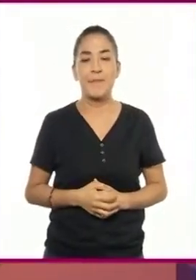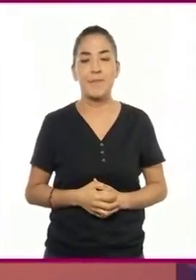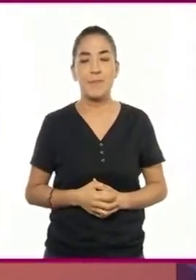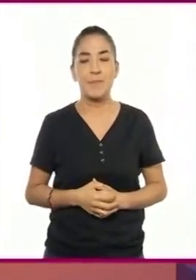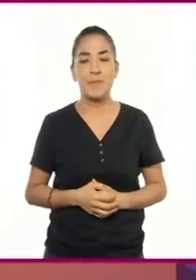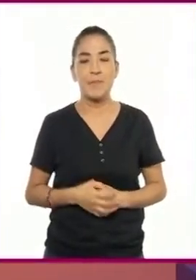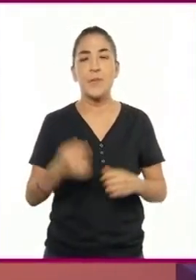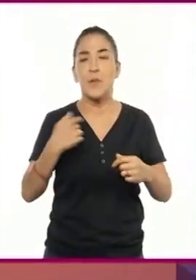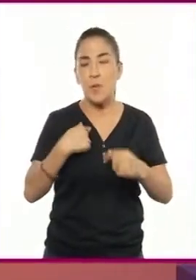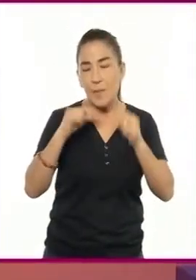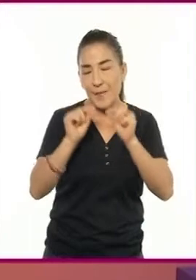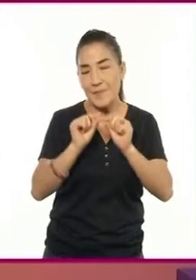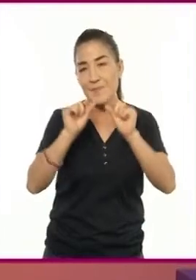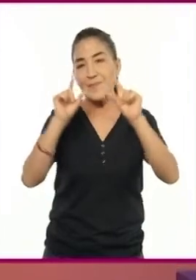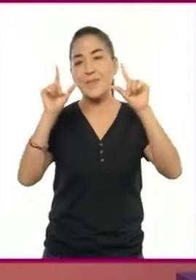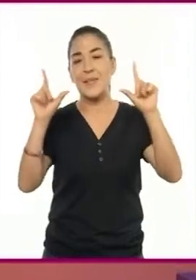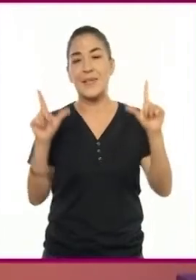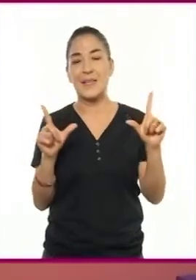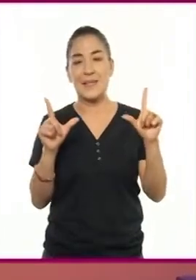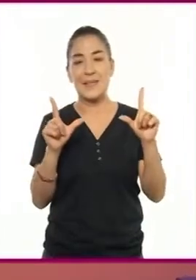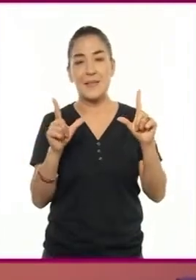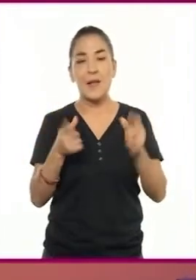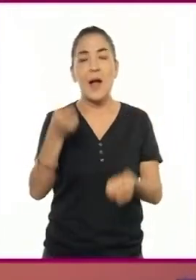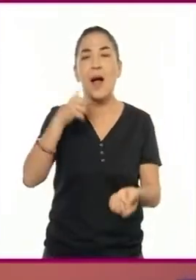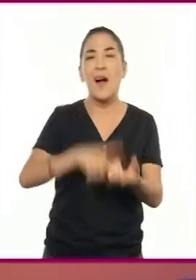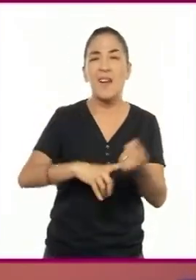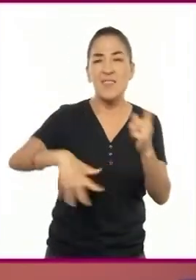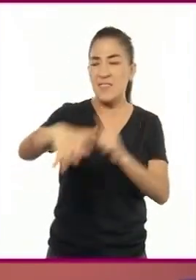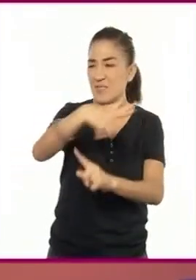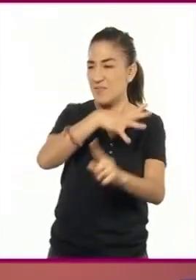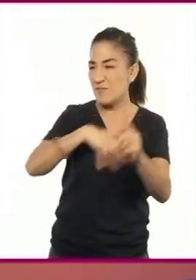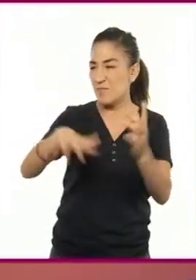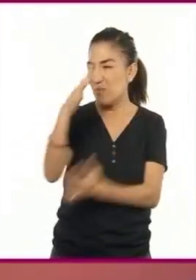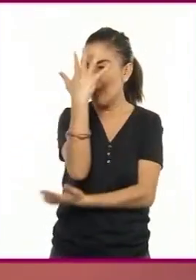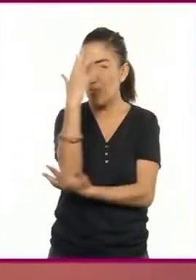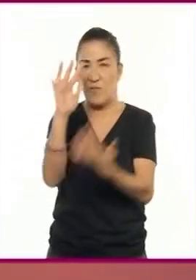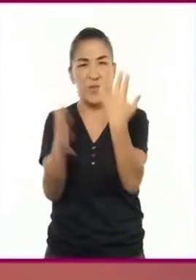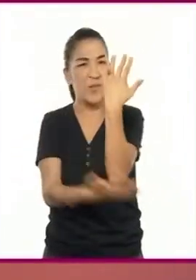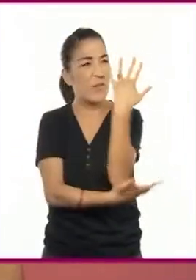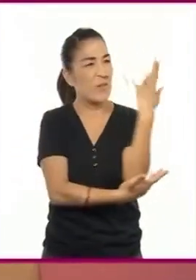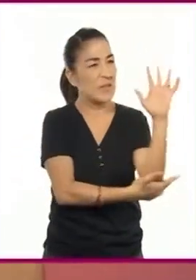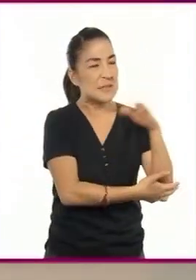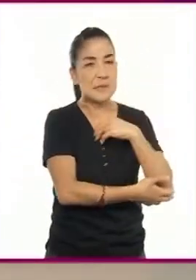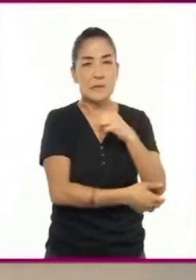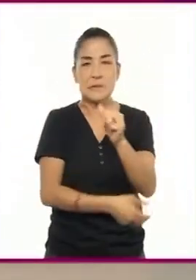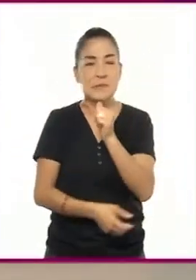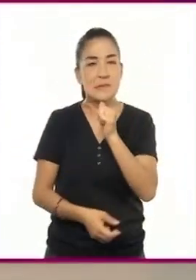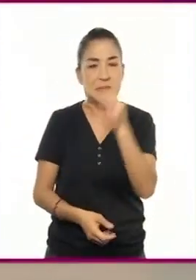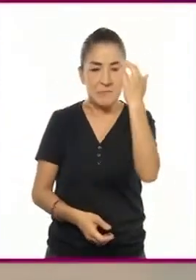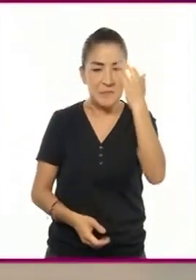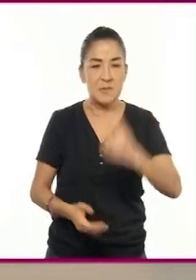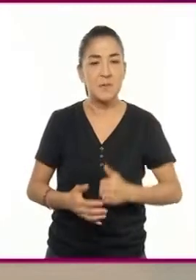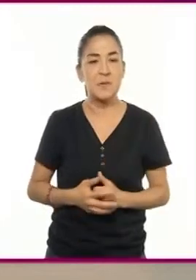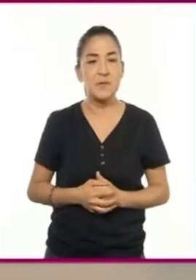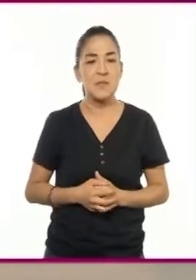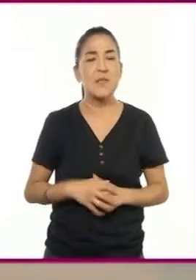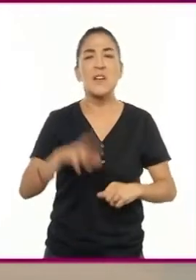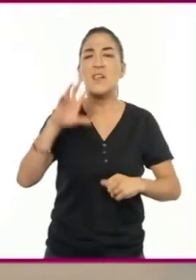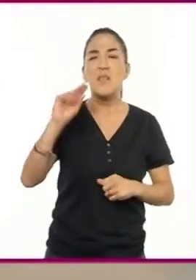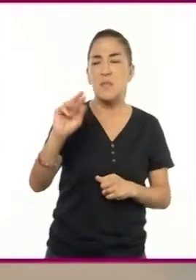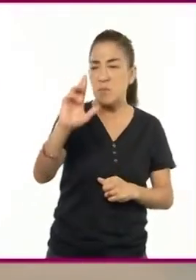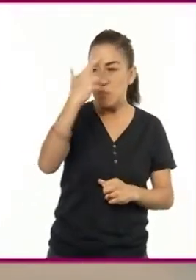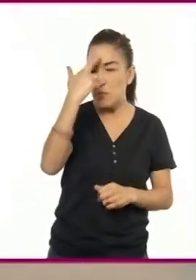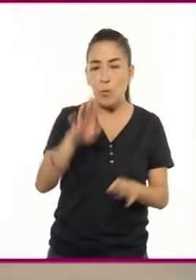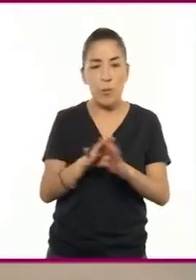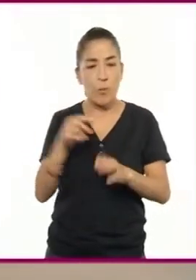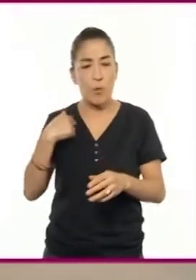abrí los ojos, estaba en medio de un bosque desconocido, no recordaba cómo había